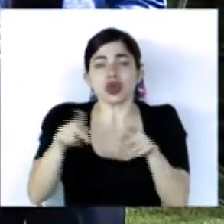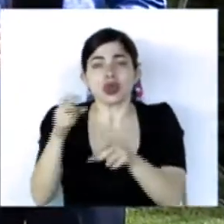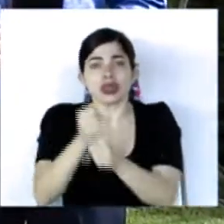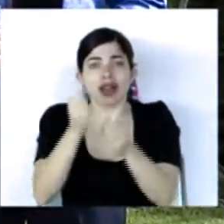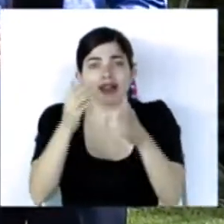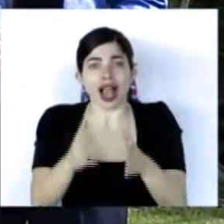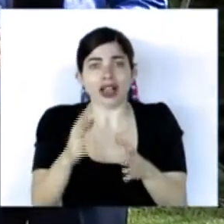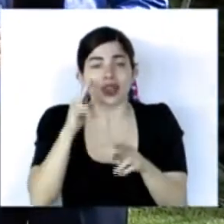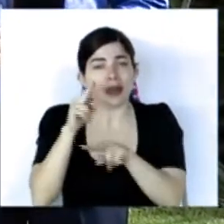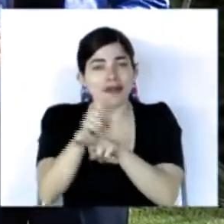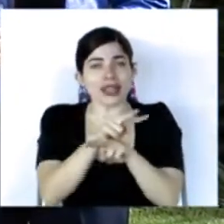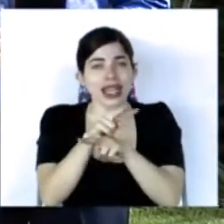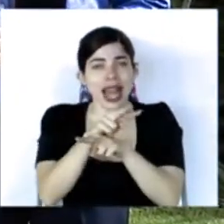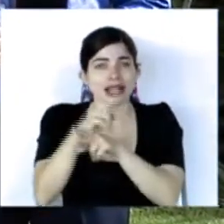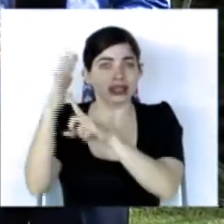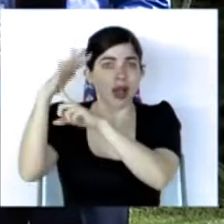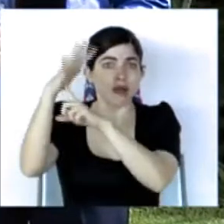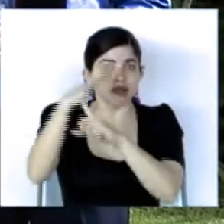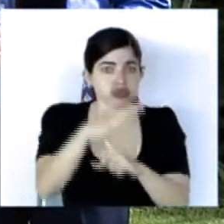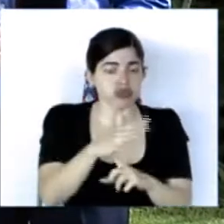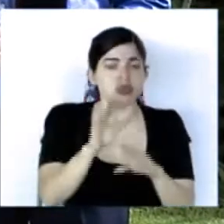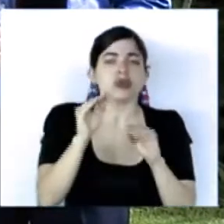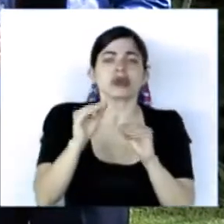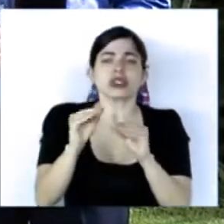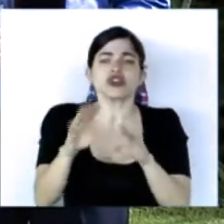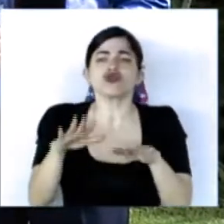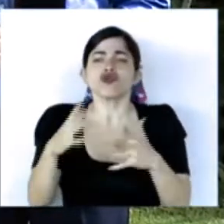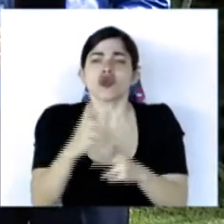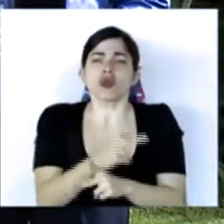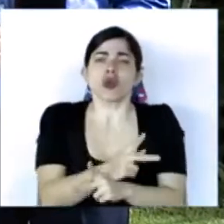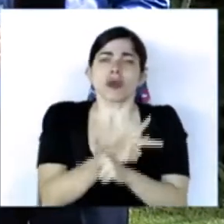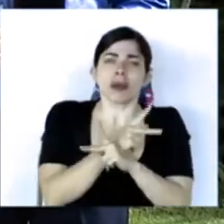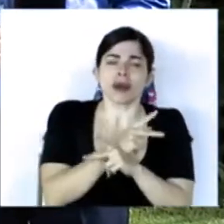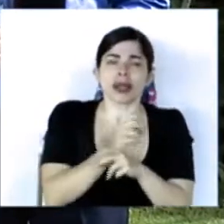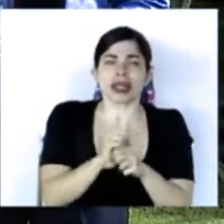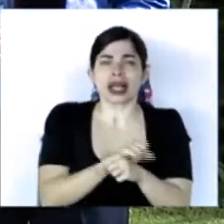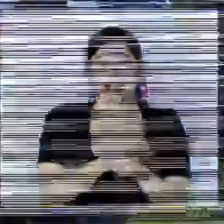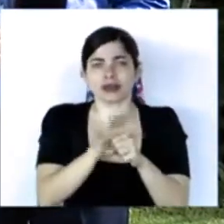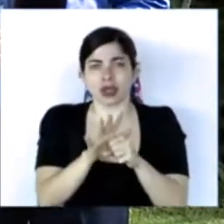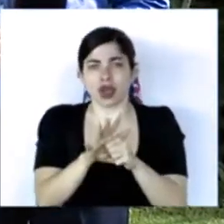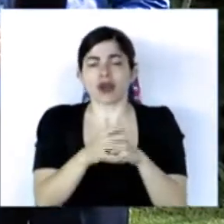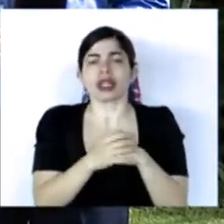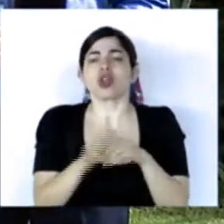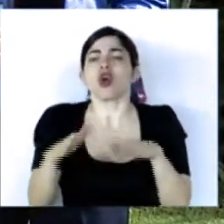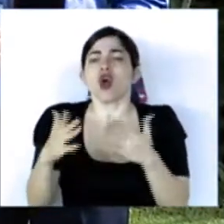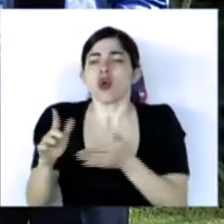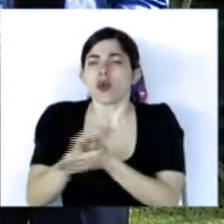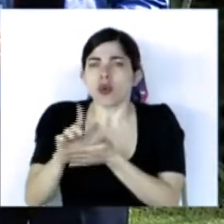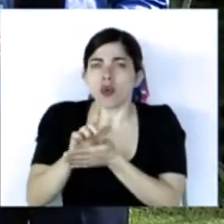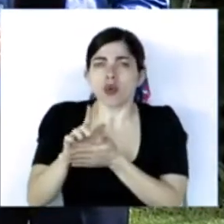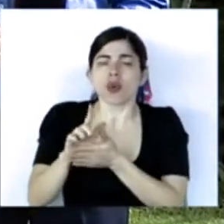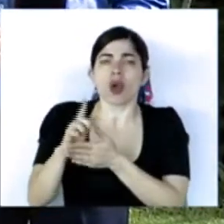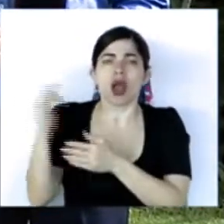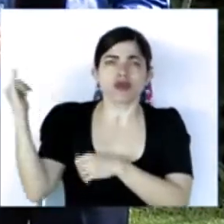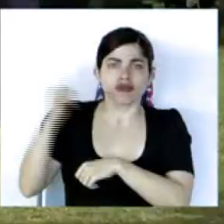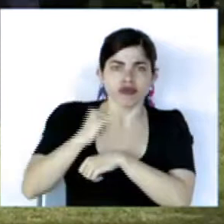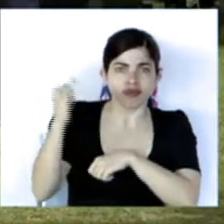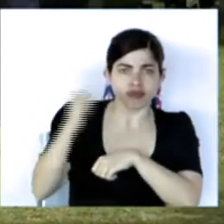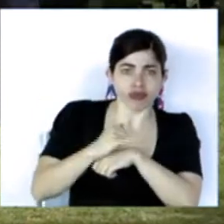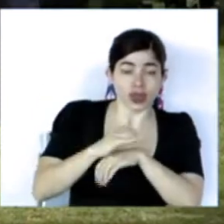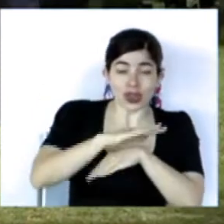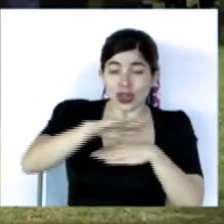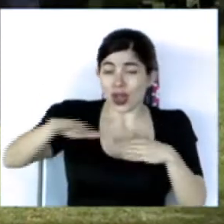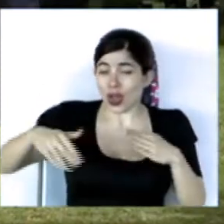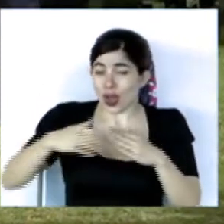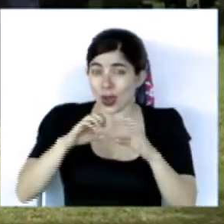vigilancia aérea sobre la prevención y protección del contagio de SARS-CoV-2 la desinfección de aeronaves además este equipo de toda